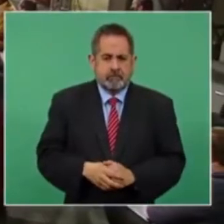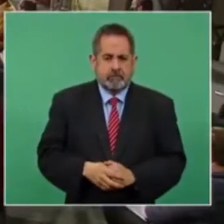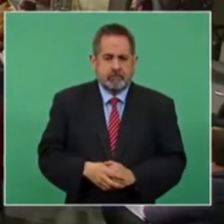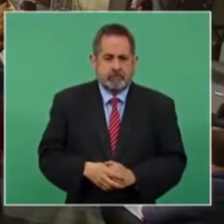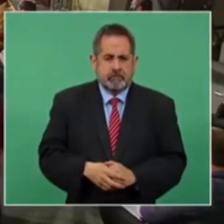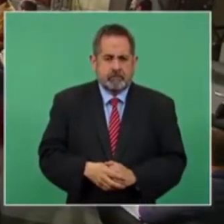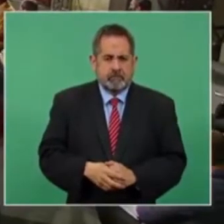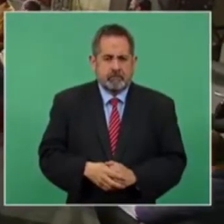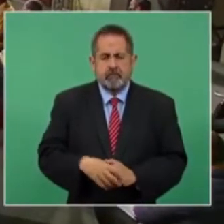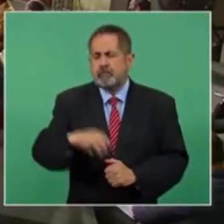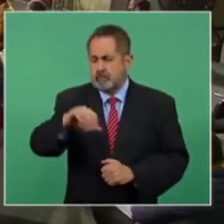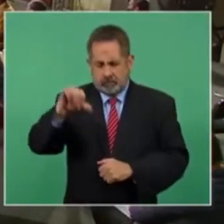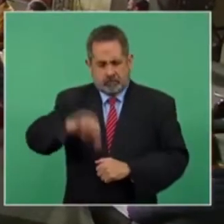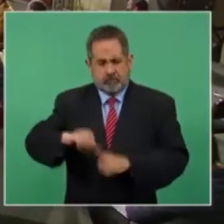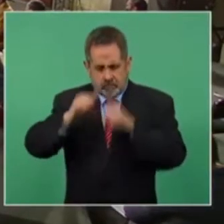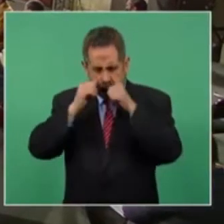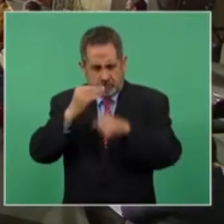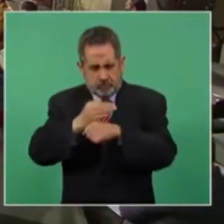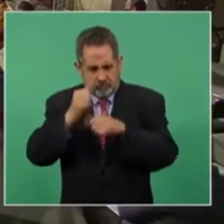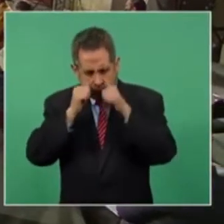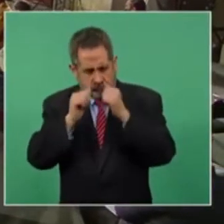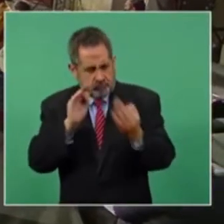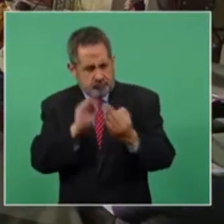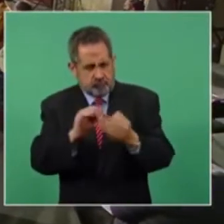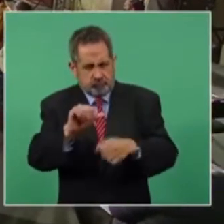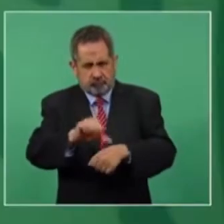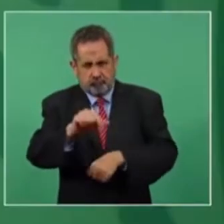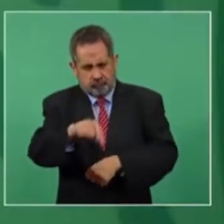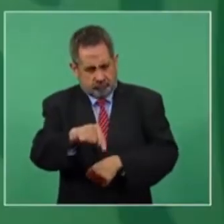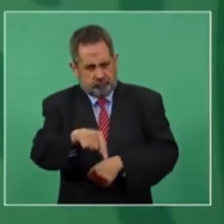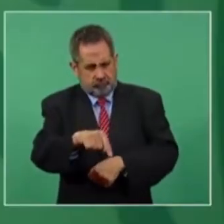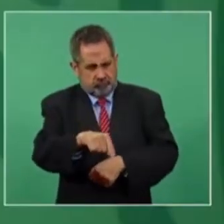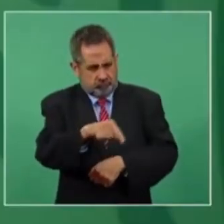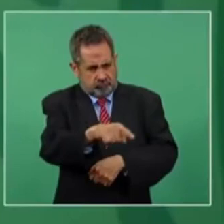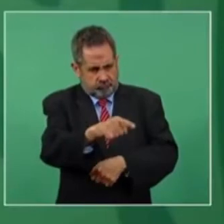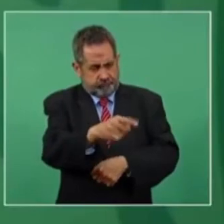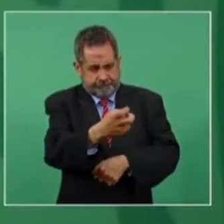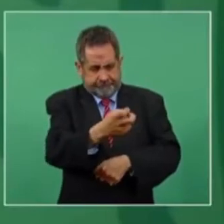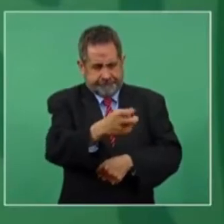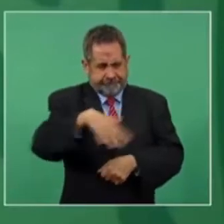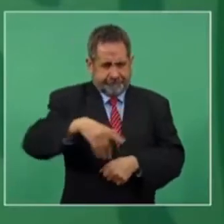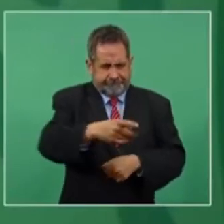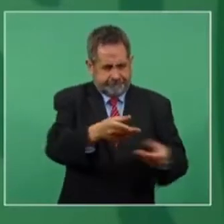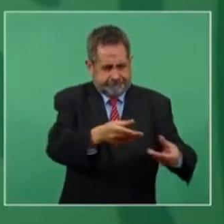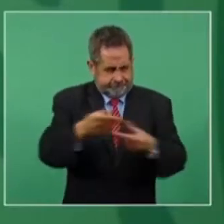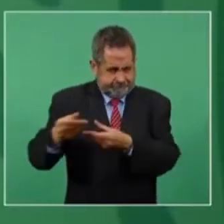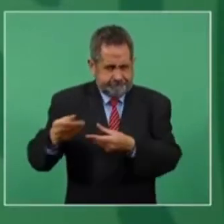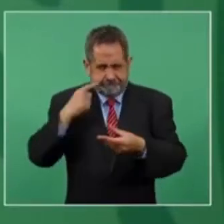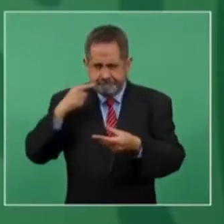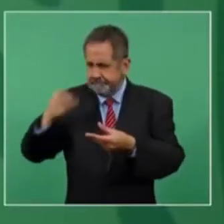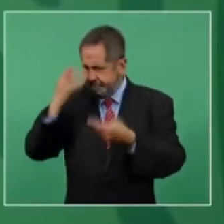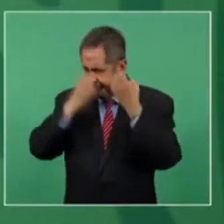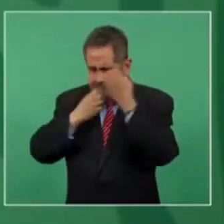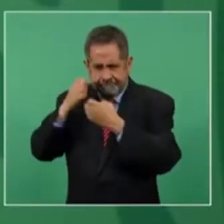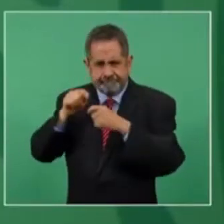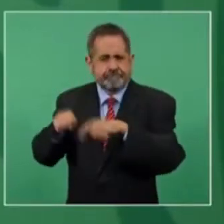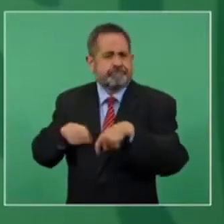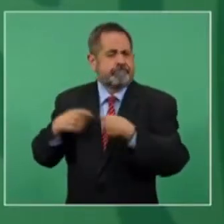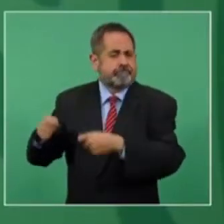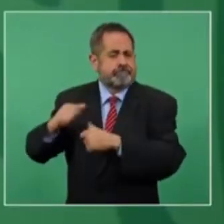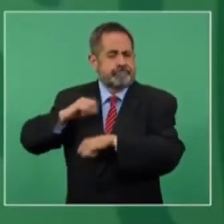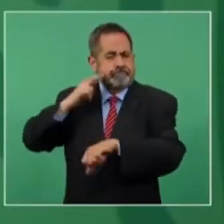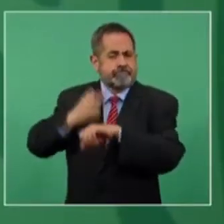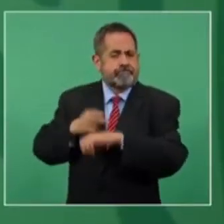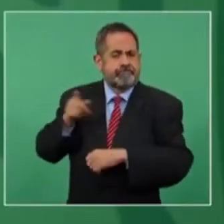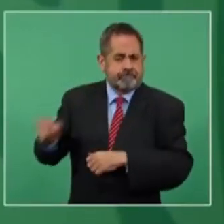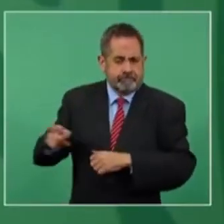se te atienda ahora mismo para que ese caso sea atendido